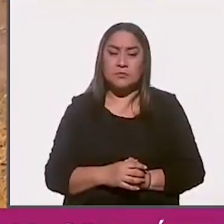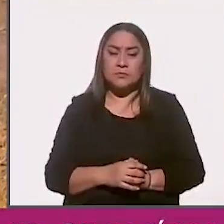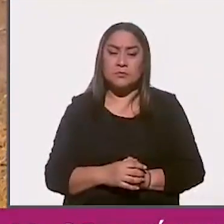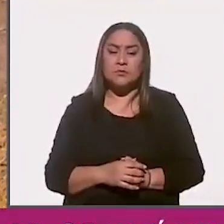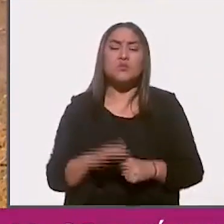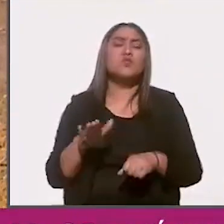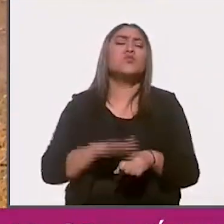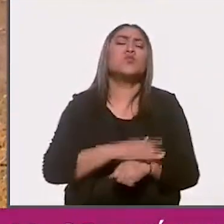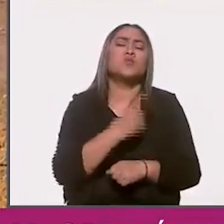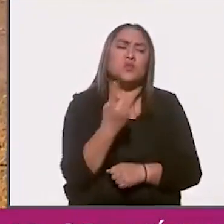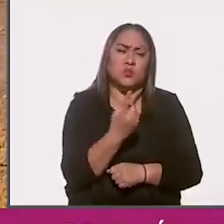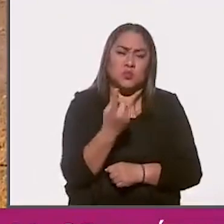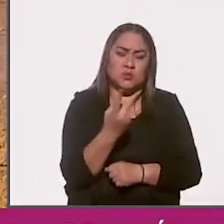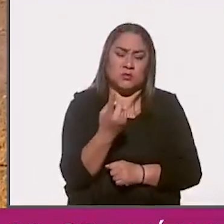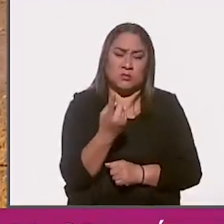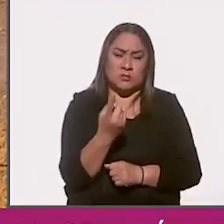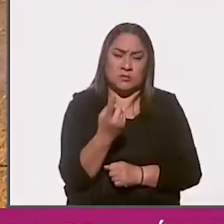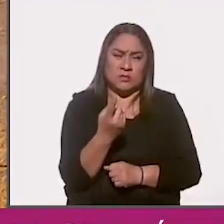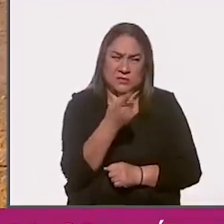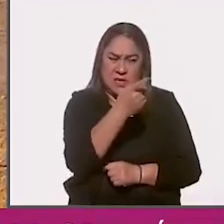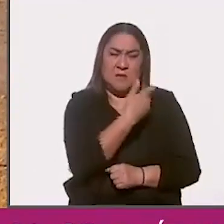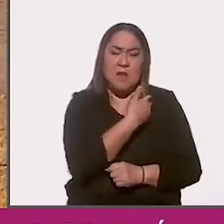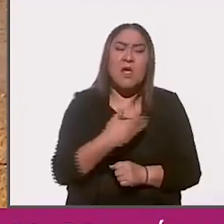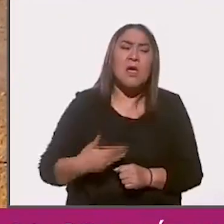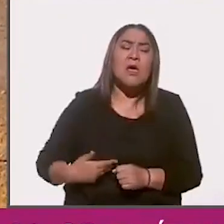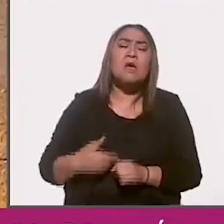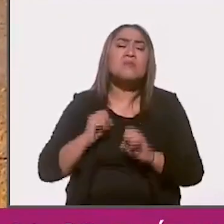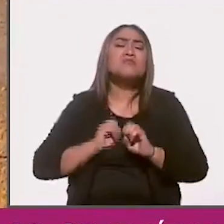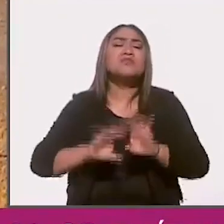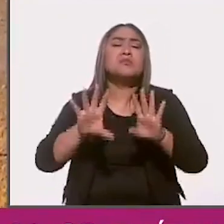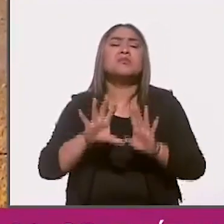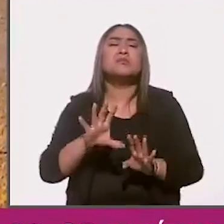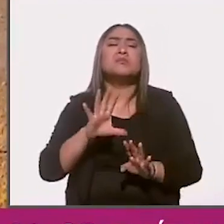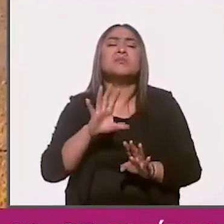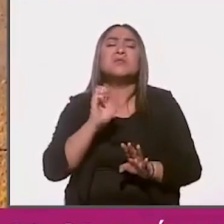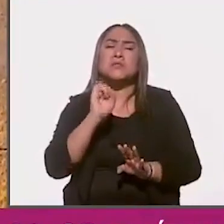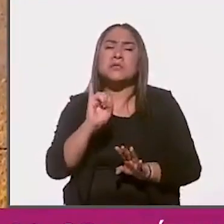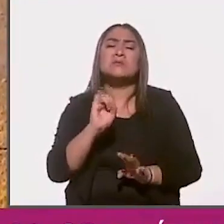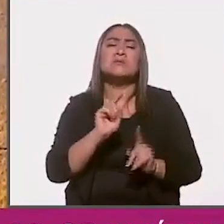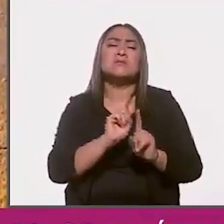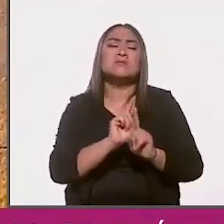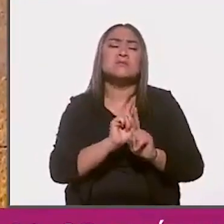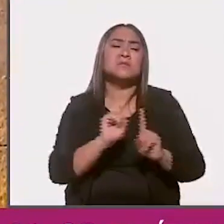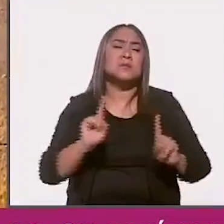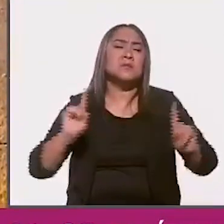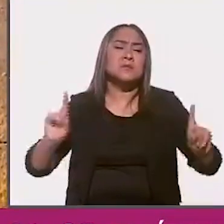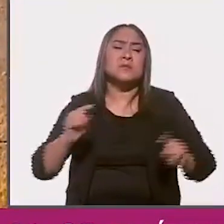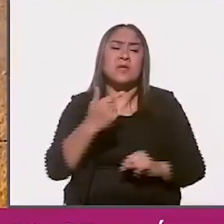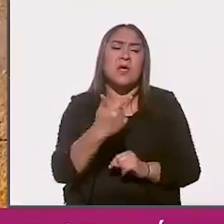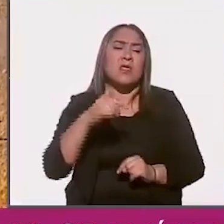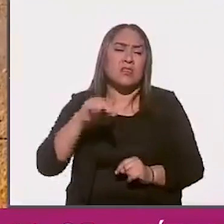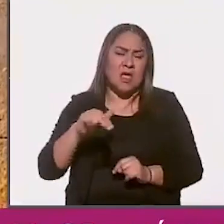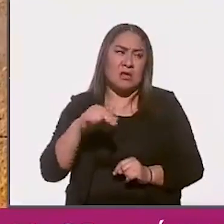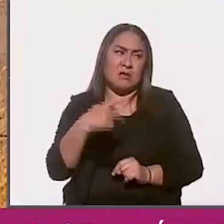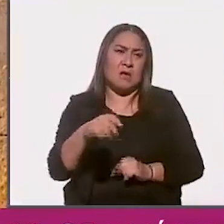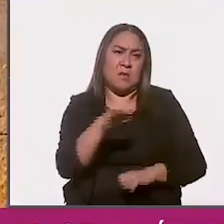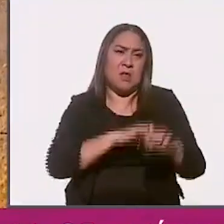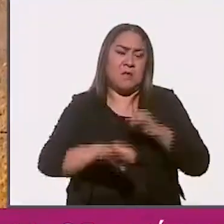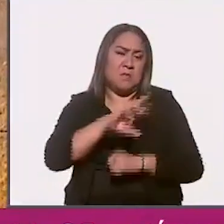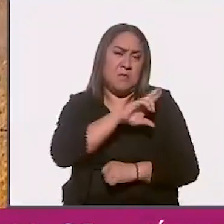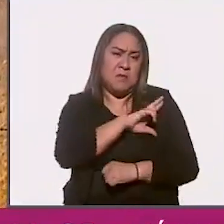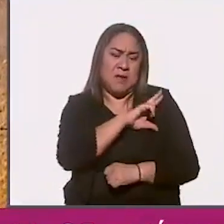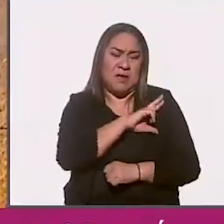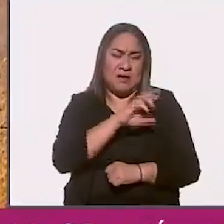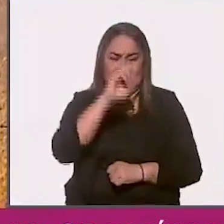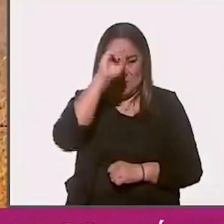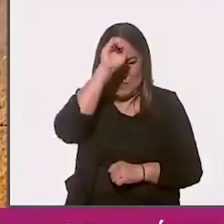qué el presidente de este permitía que hubiera guardia nacional dentro de una compañía privada como era la minera?